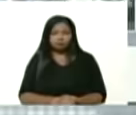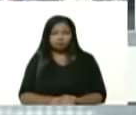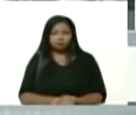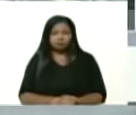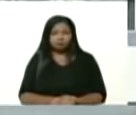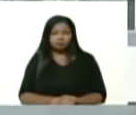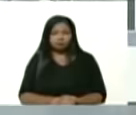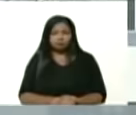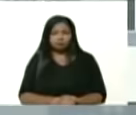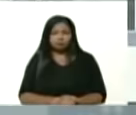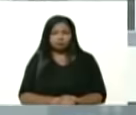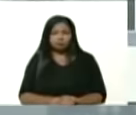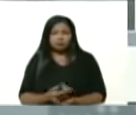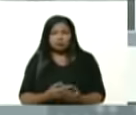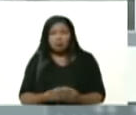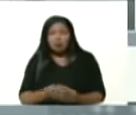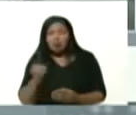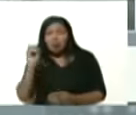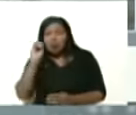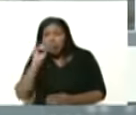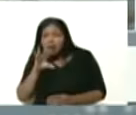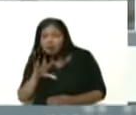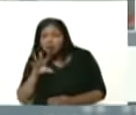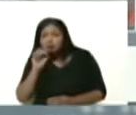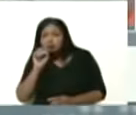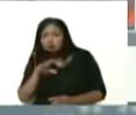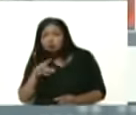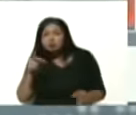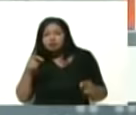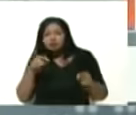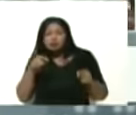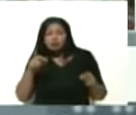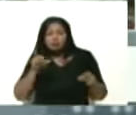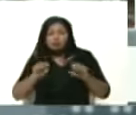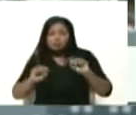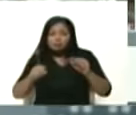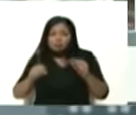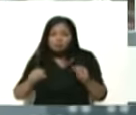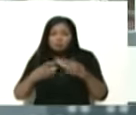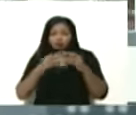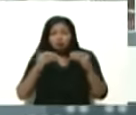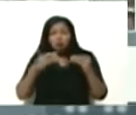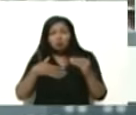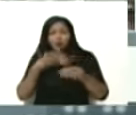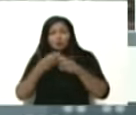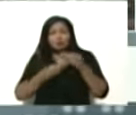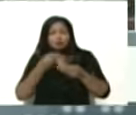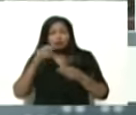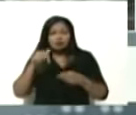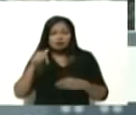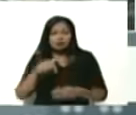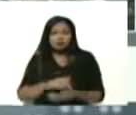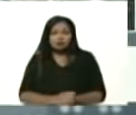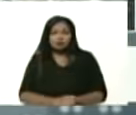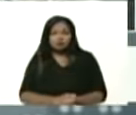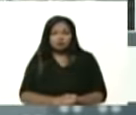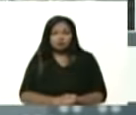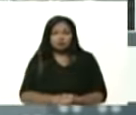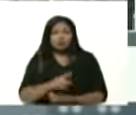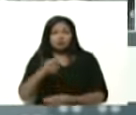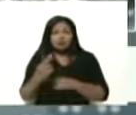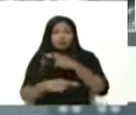las luces de cruces todo lo hacemos aquí todo es la gran